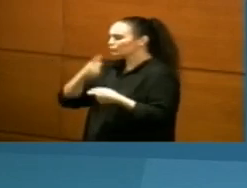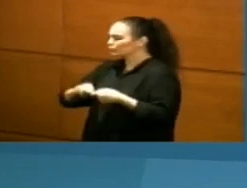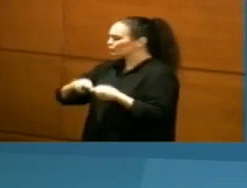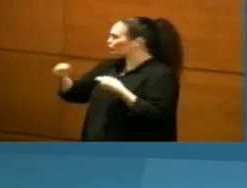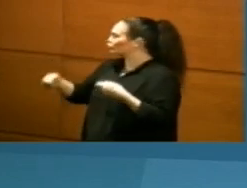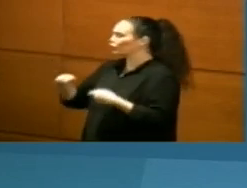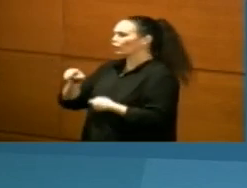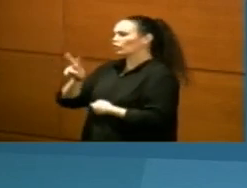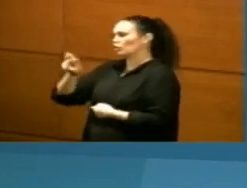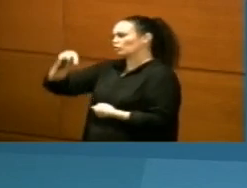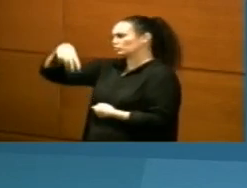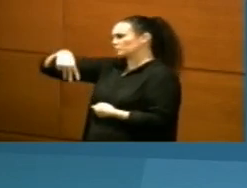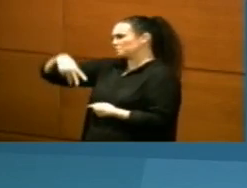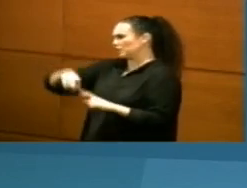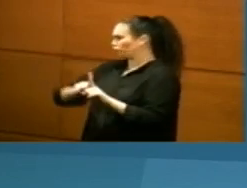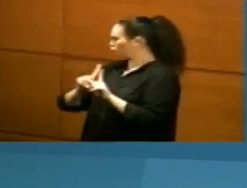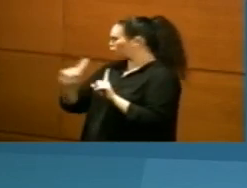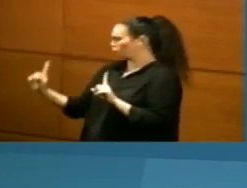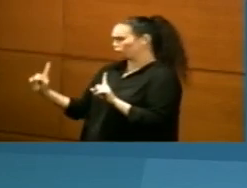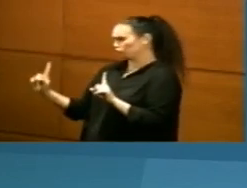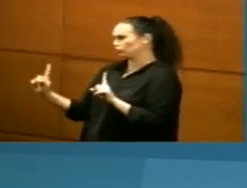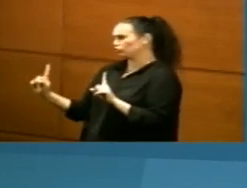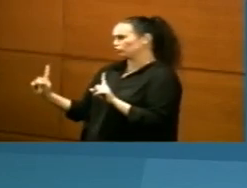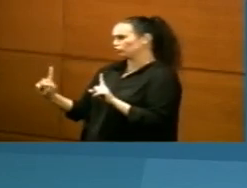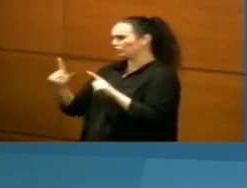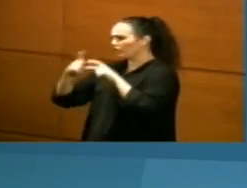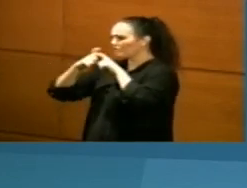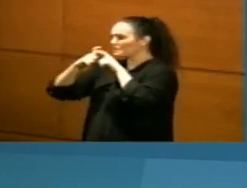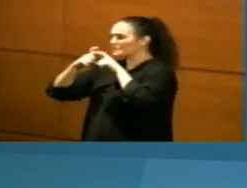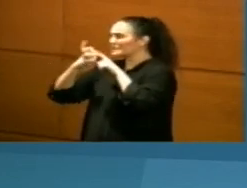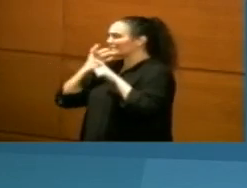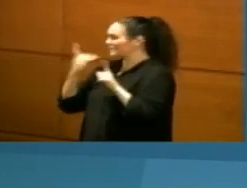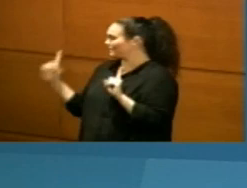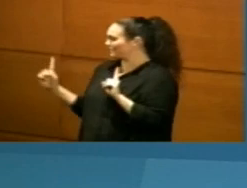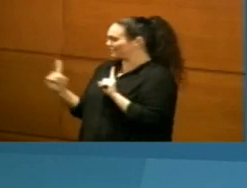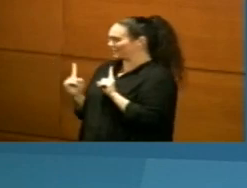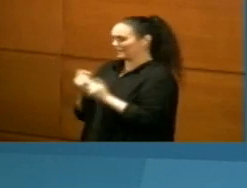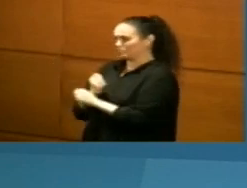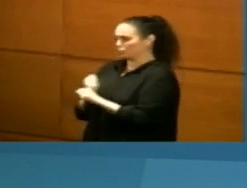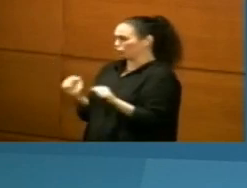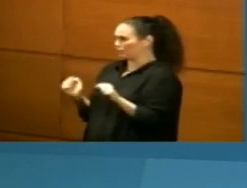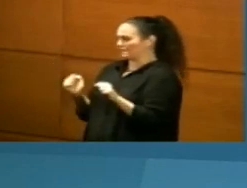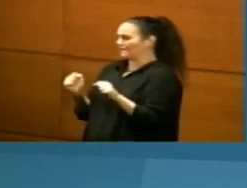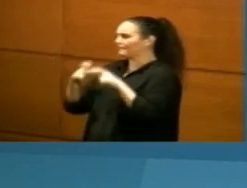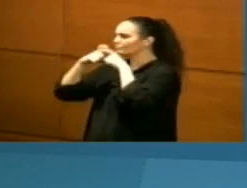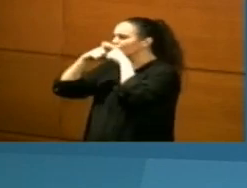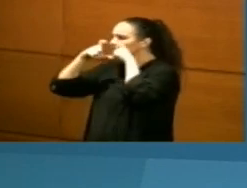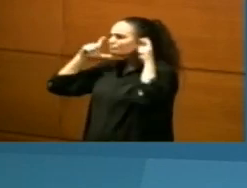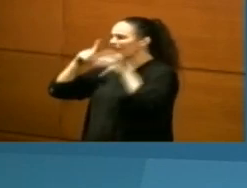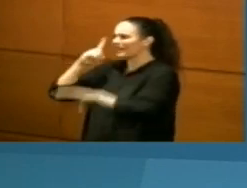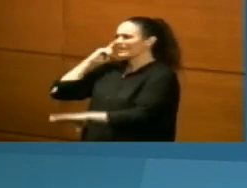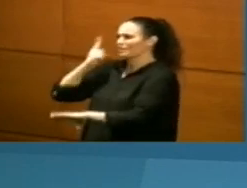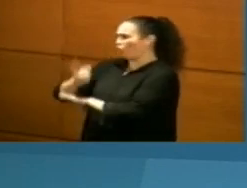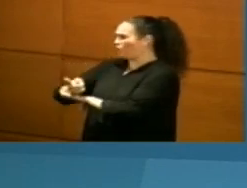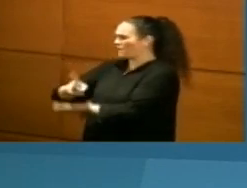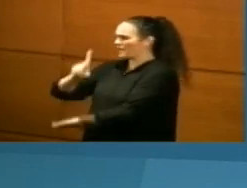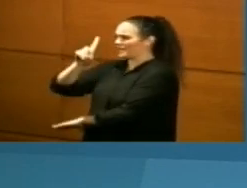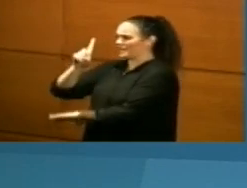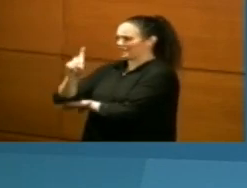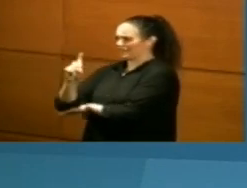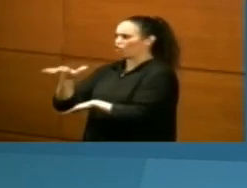de distancia de seguridad, utilizar mascarilla cuando no sea posible mantener esta distancia en espacios cerrados